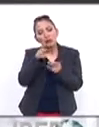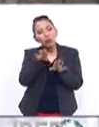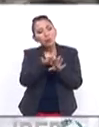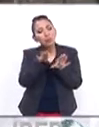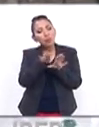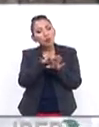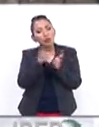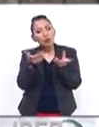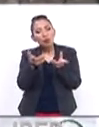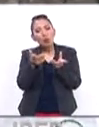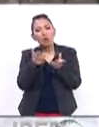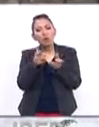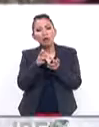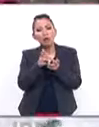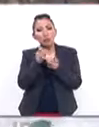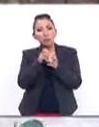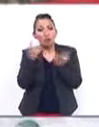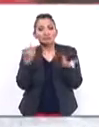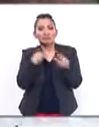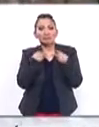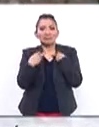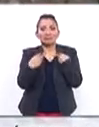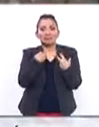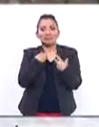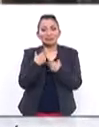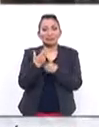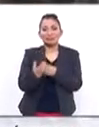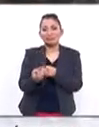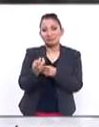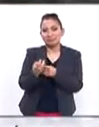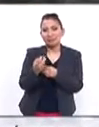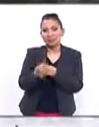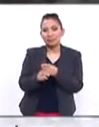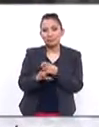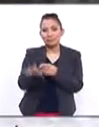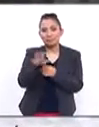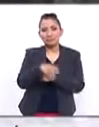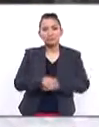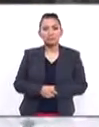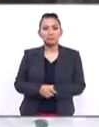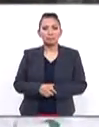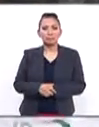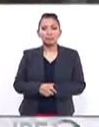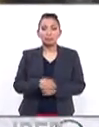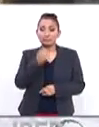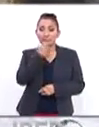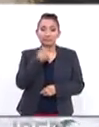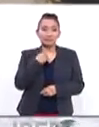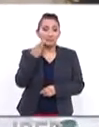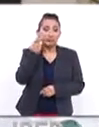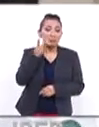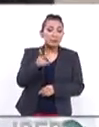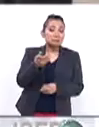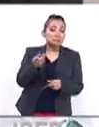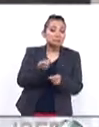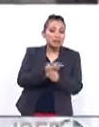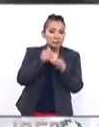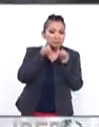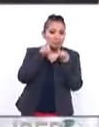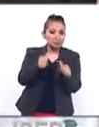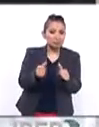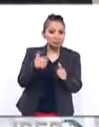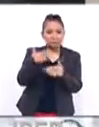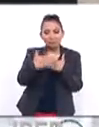salir del calzón sin salida. Ese es el colofón. Pues sí, ni modo, tendremos que estar muy